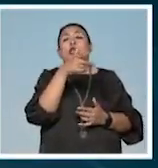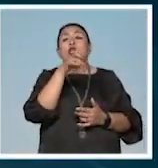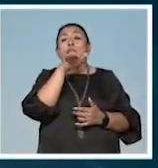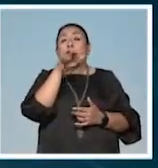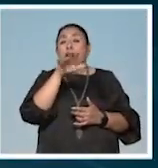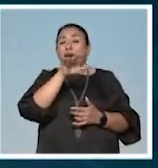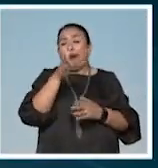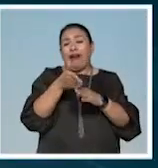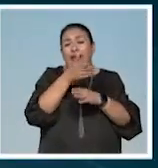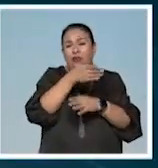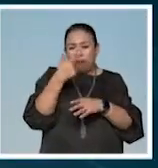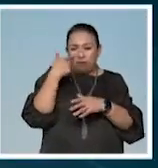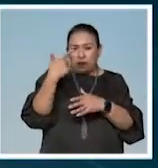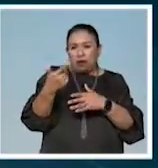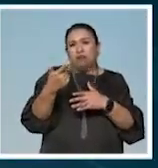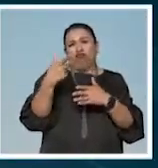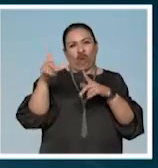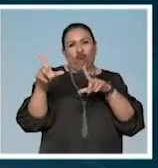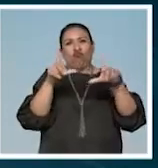pasaron por nuestra pantalla.